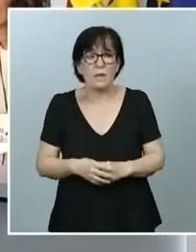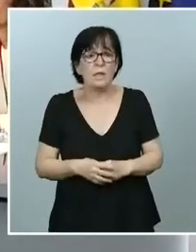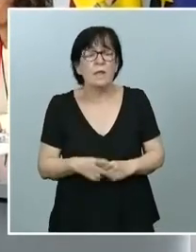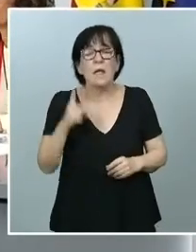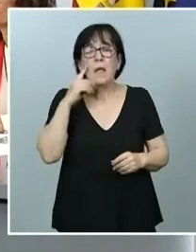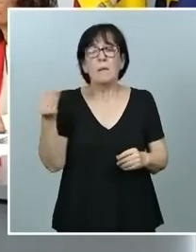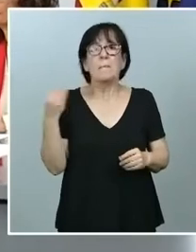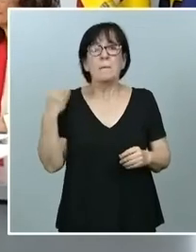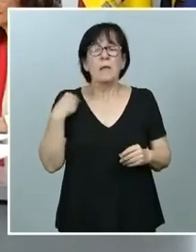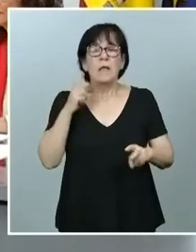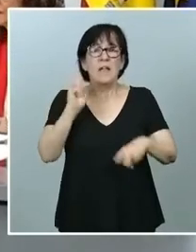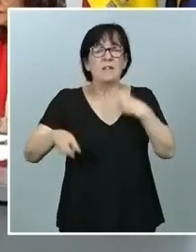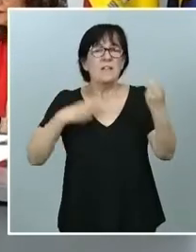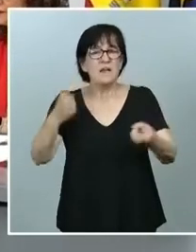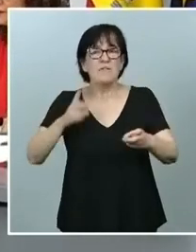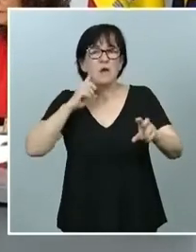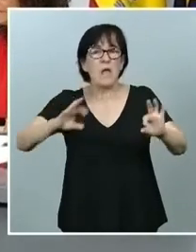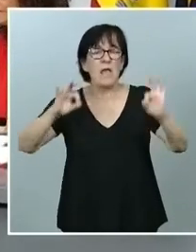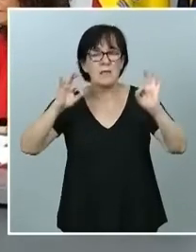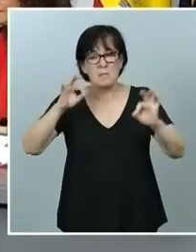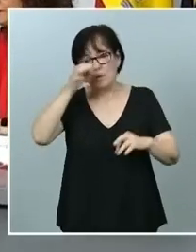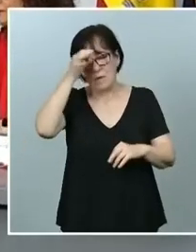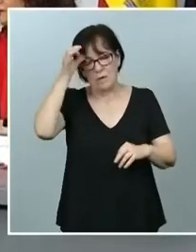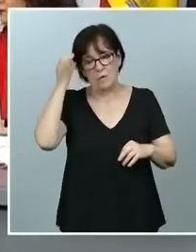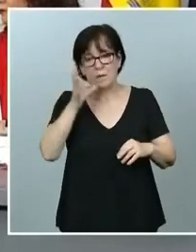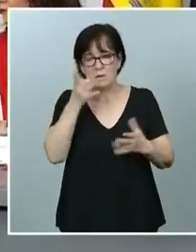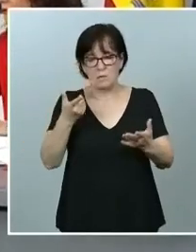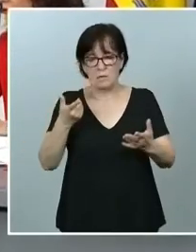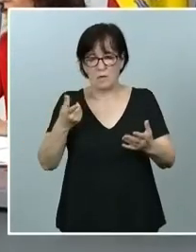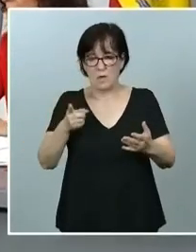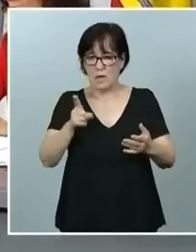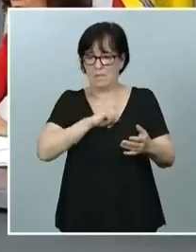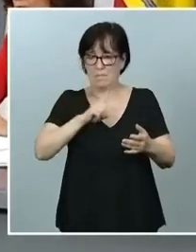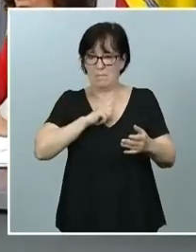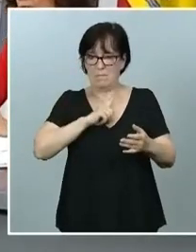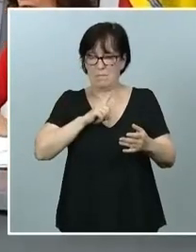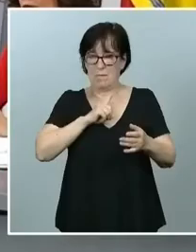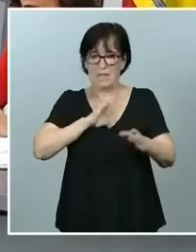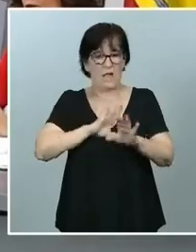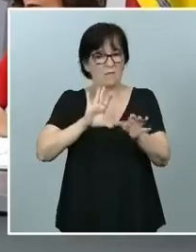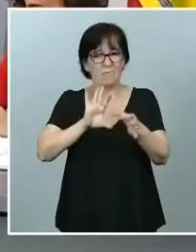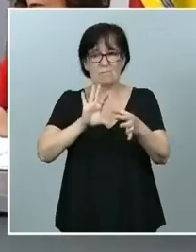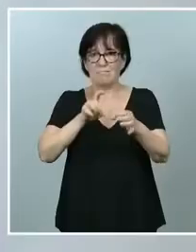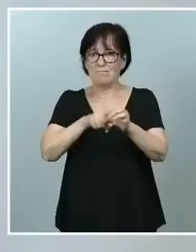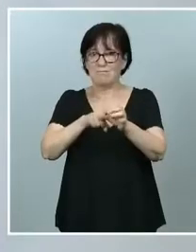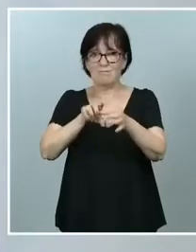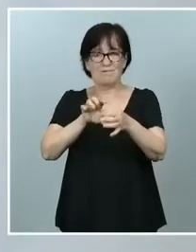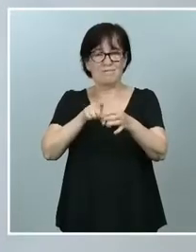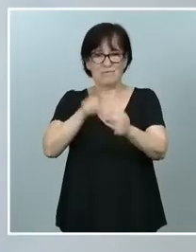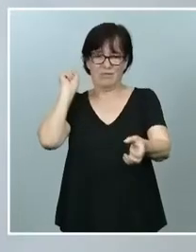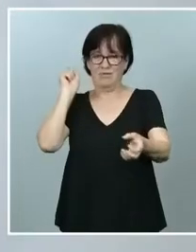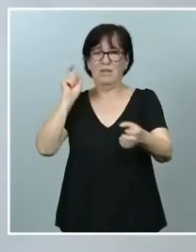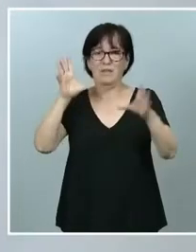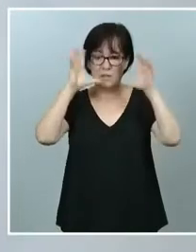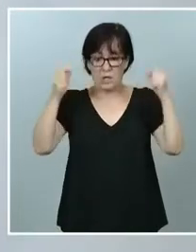las reformas y específicamente sobre la desmilitarización de la Guardia Civil. Si respondiera como líder de mi